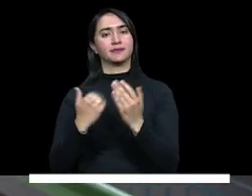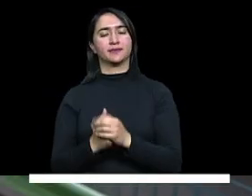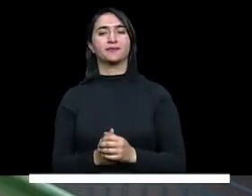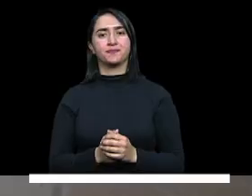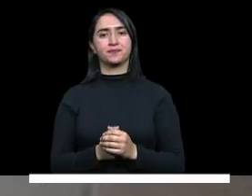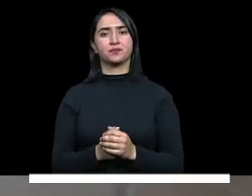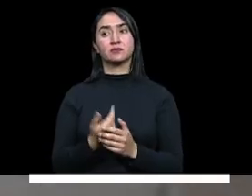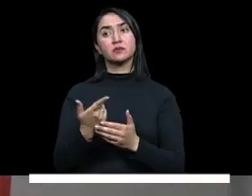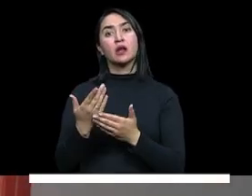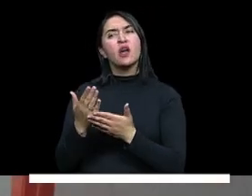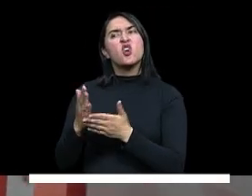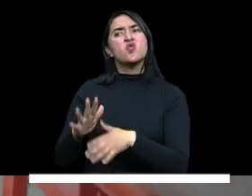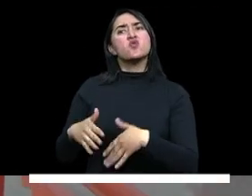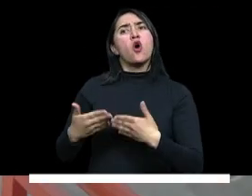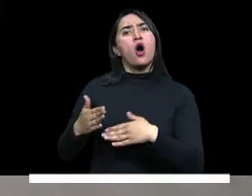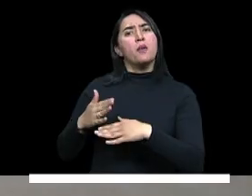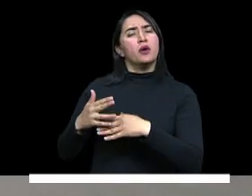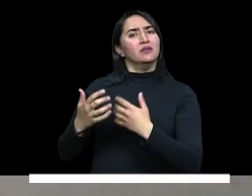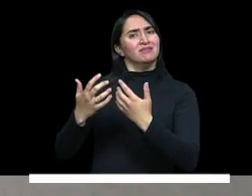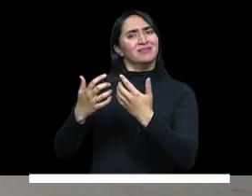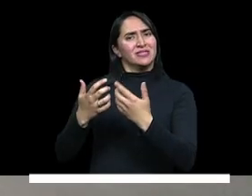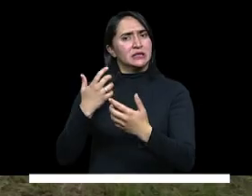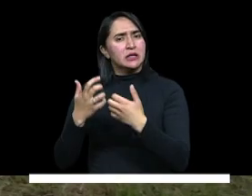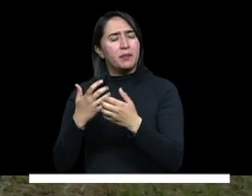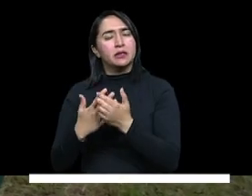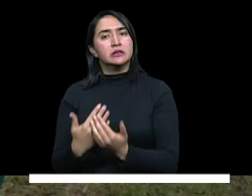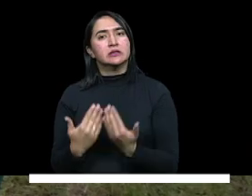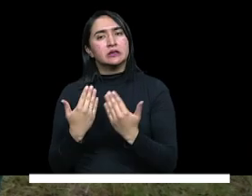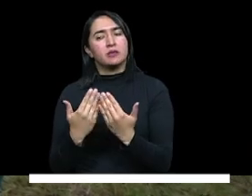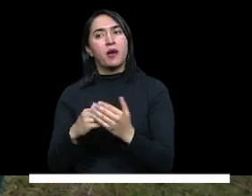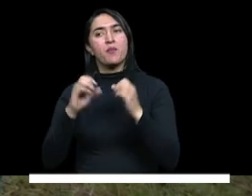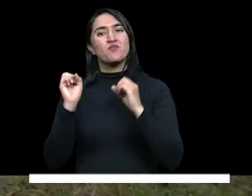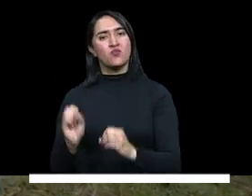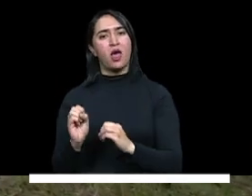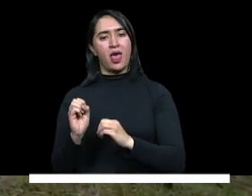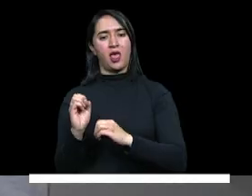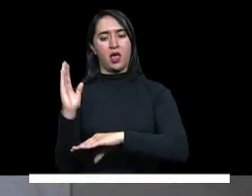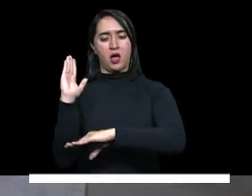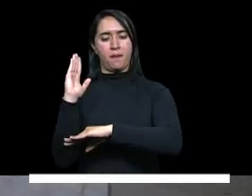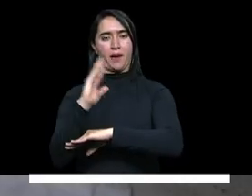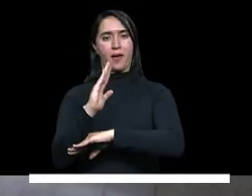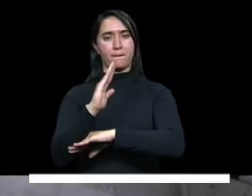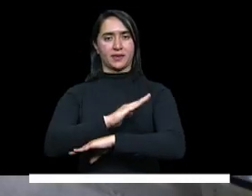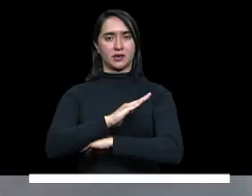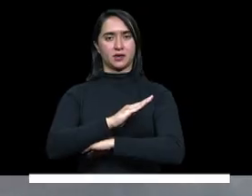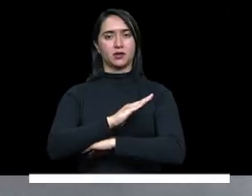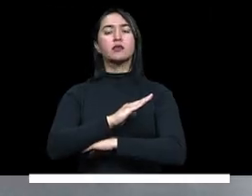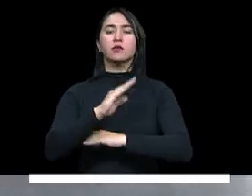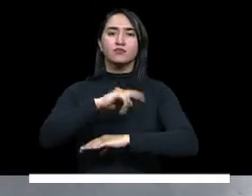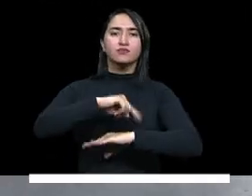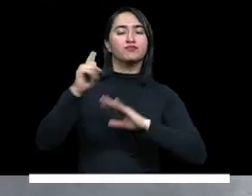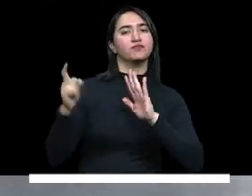que este número de estudiantes puedan contar con la jornada única y la jornada complementaria.